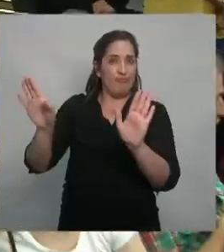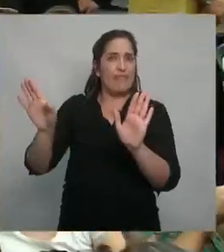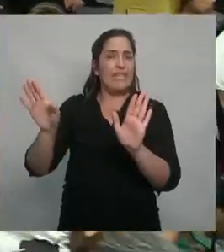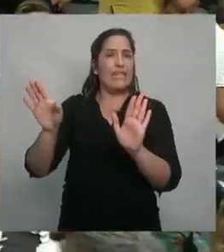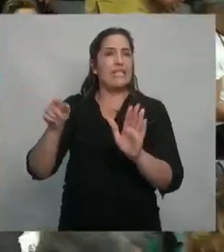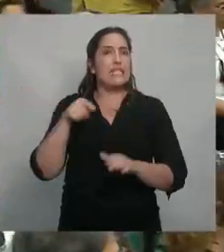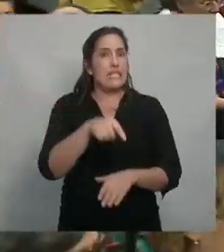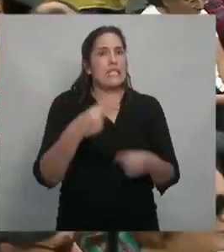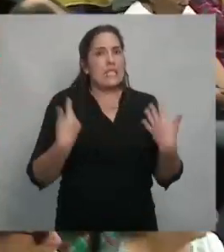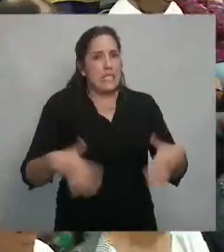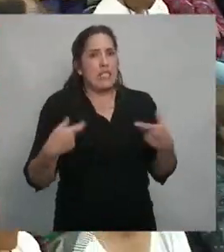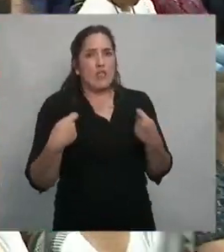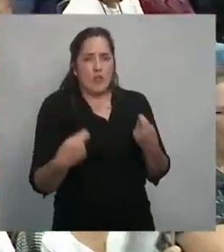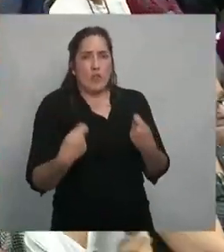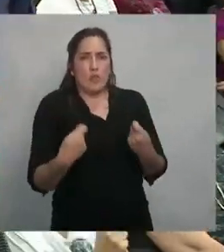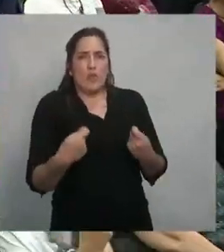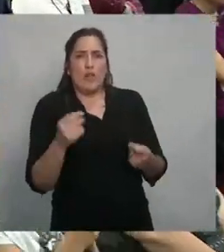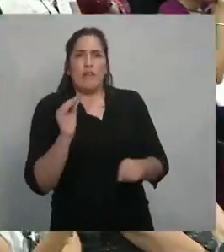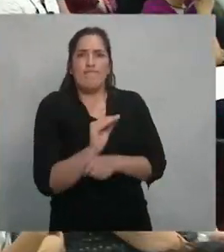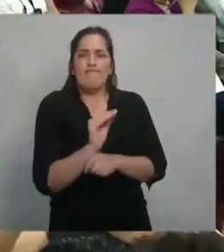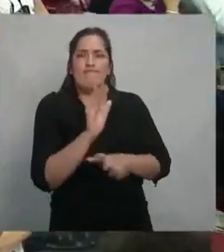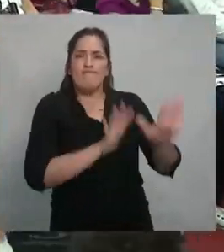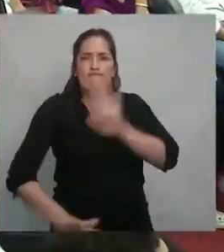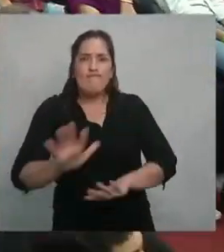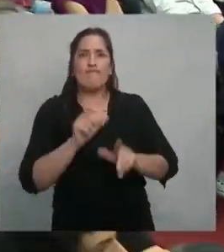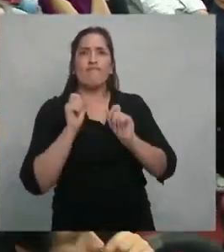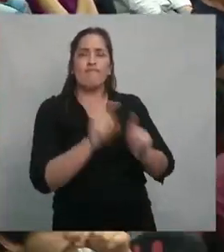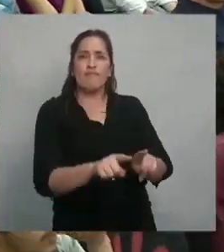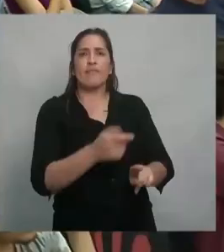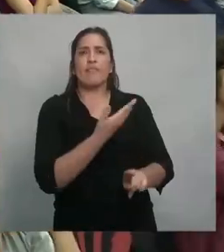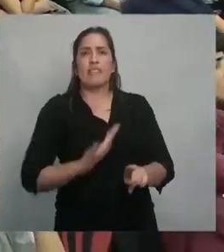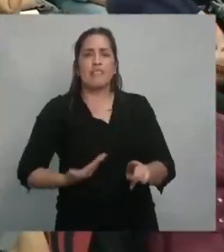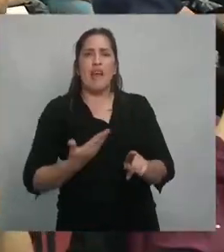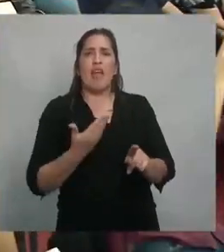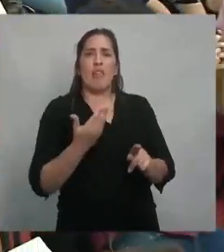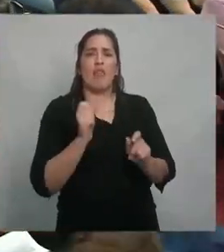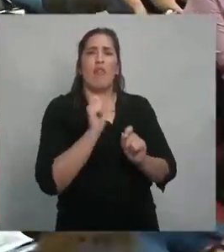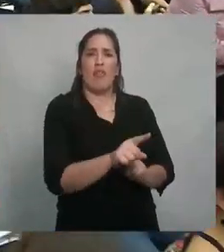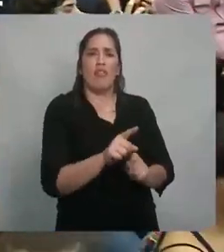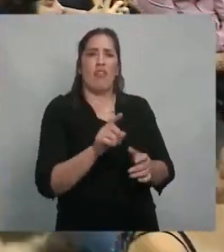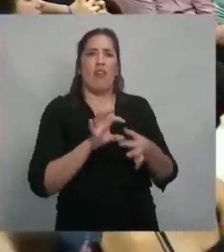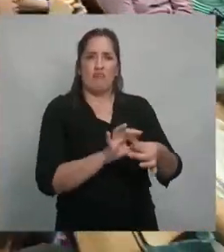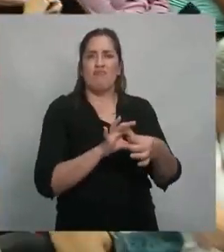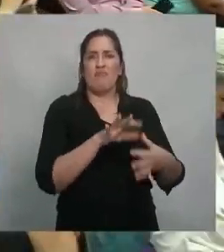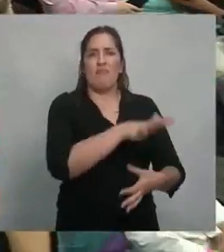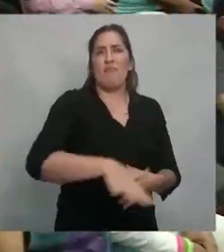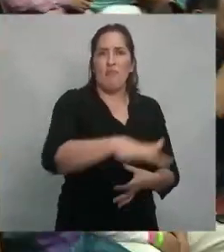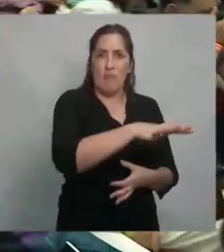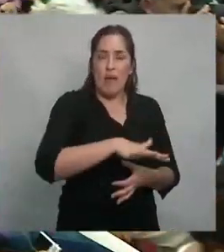costoso y por lo tanto había que plantearse otra